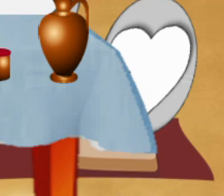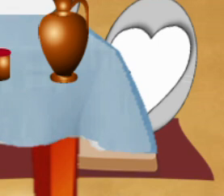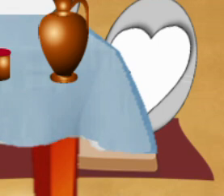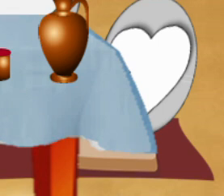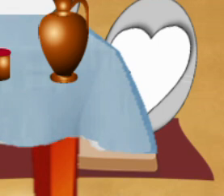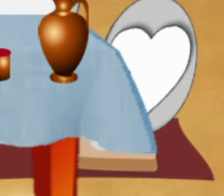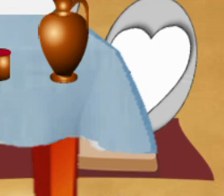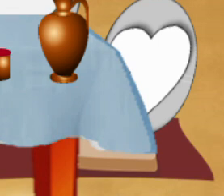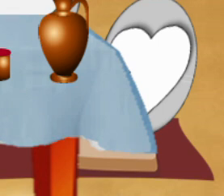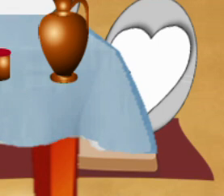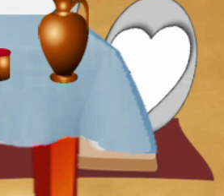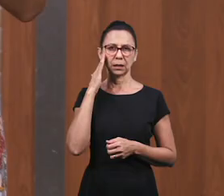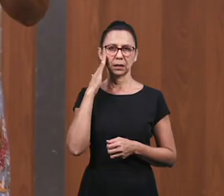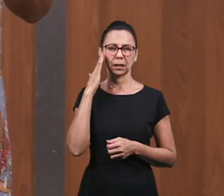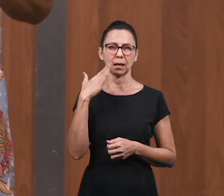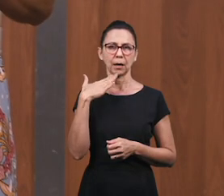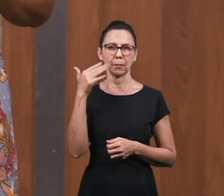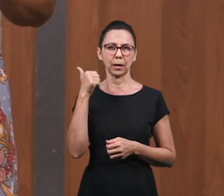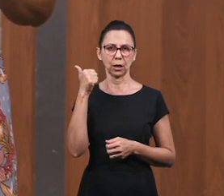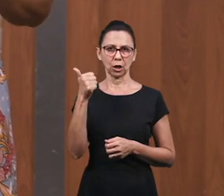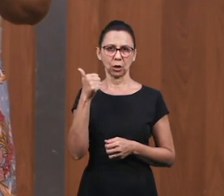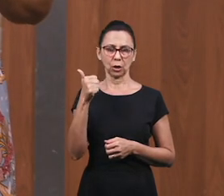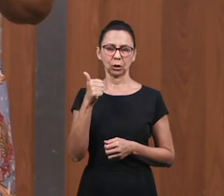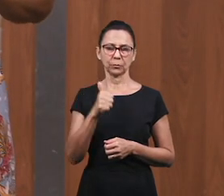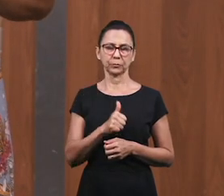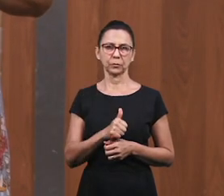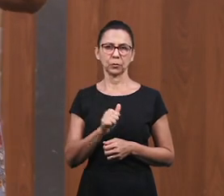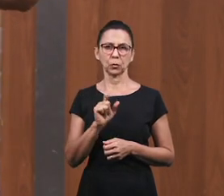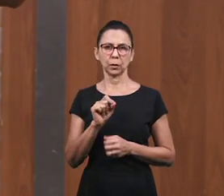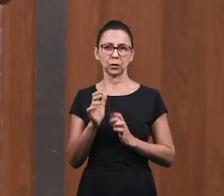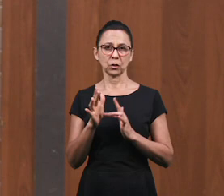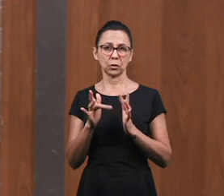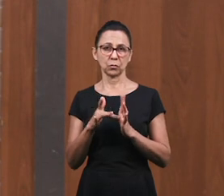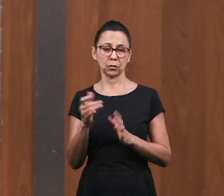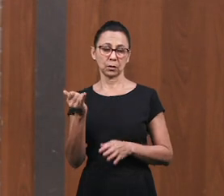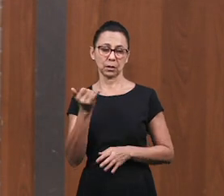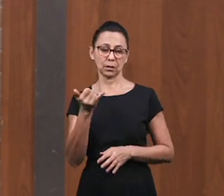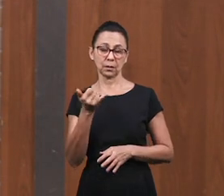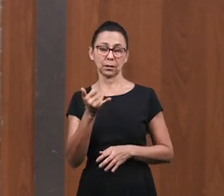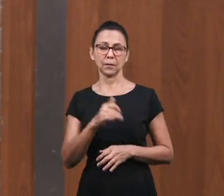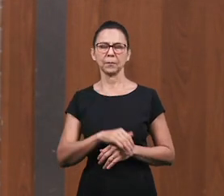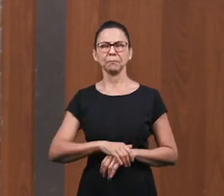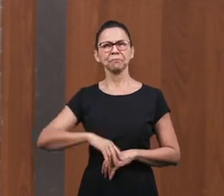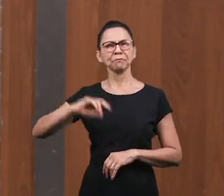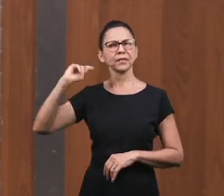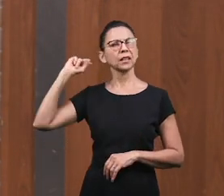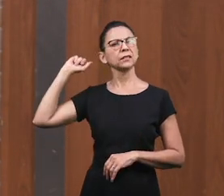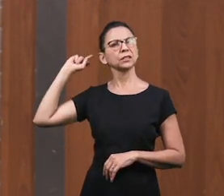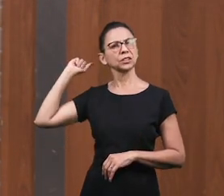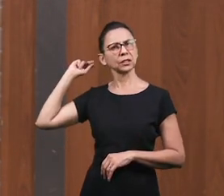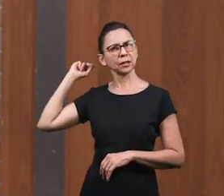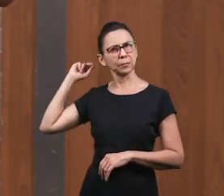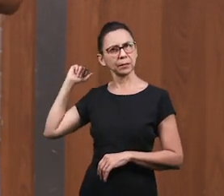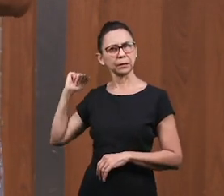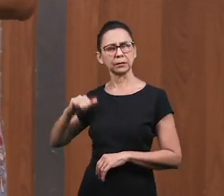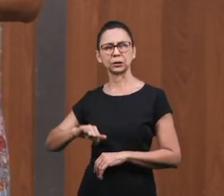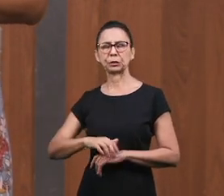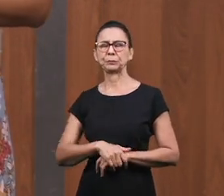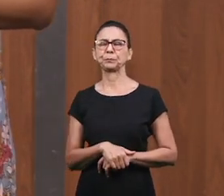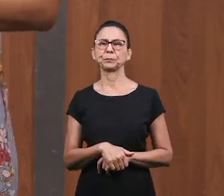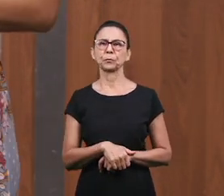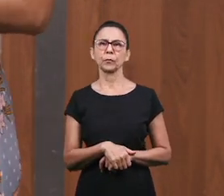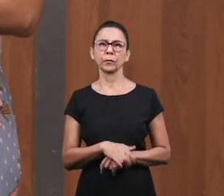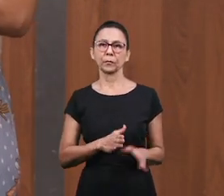Para que podamos entender Bien lo que Jesús Quiere decir En aquella época En la época que Jesús Tuvo su